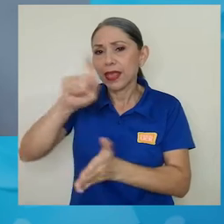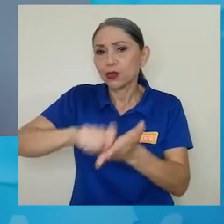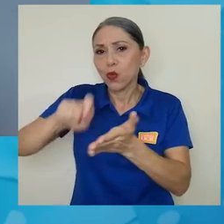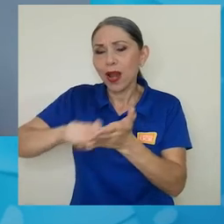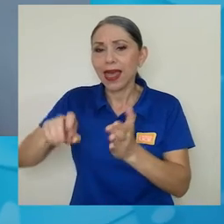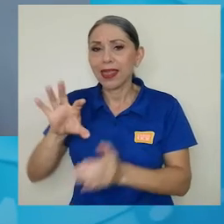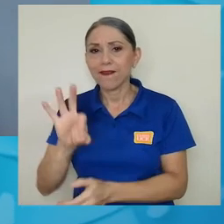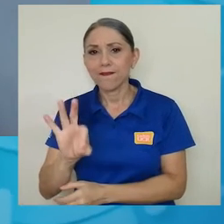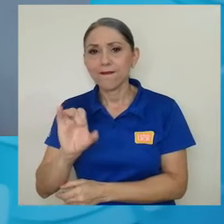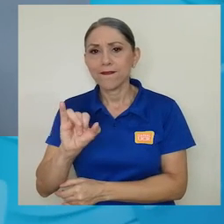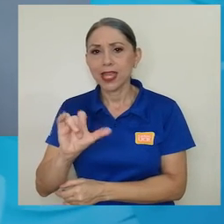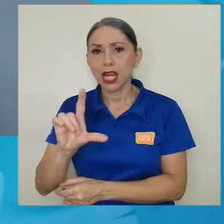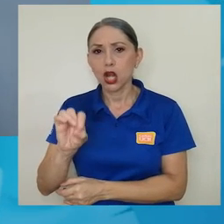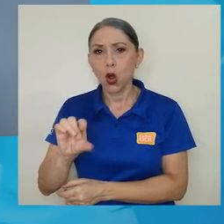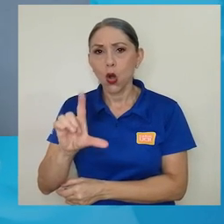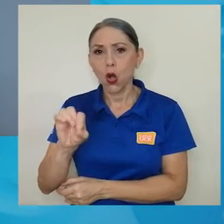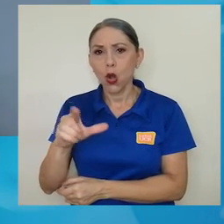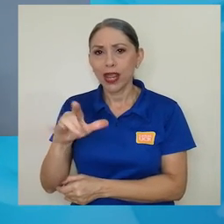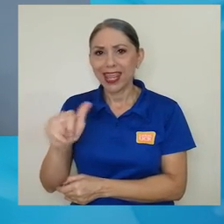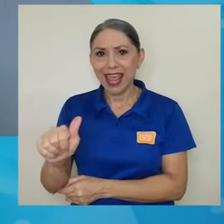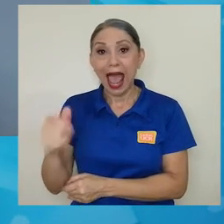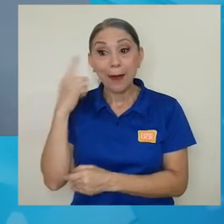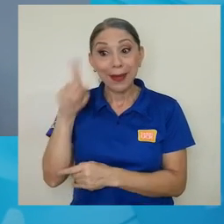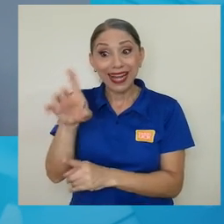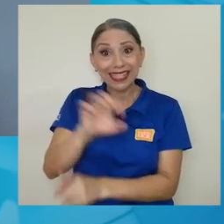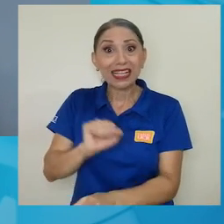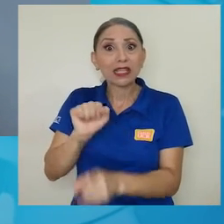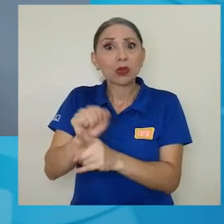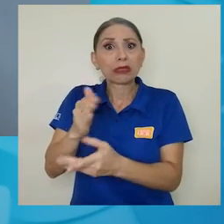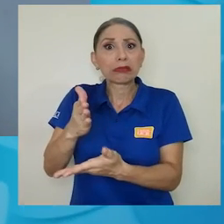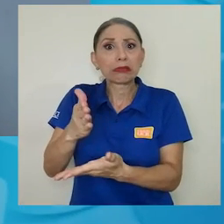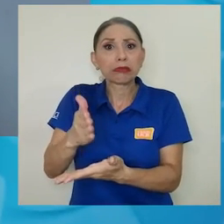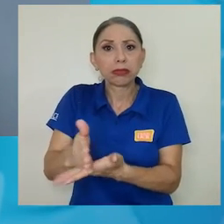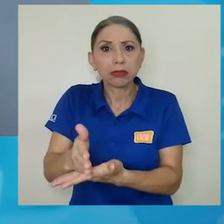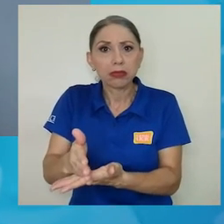filología para ralentizar esta situación?